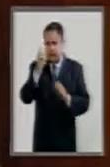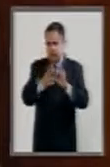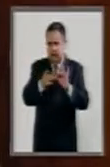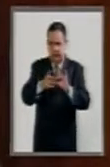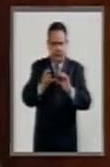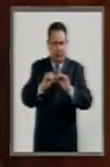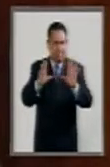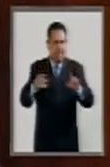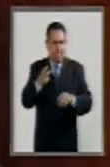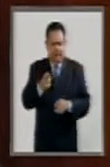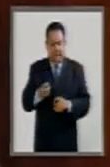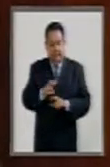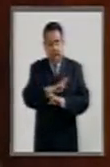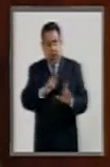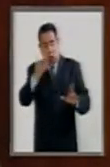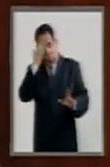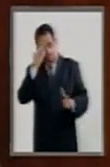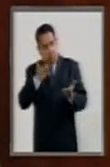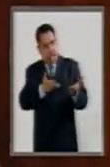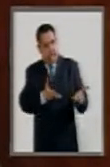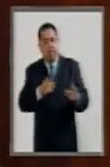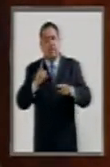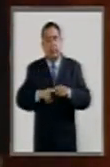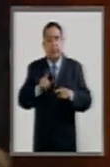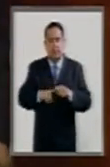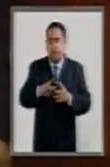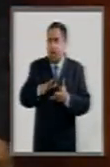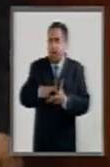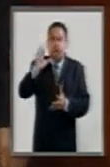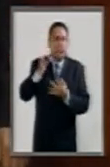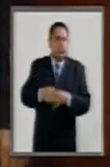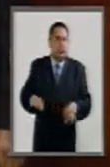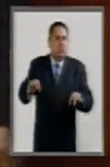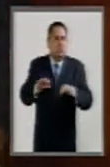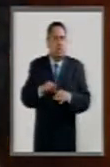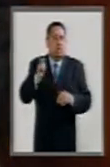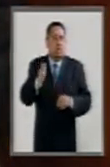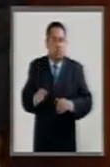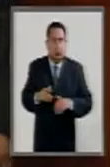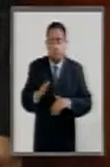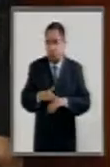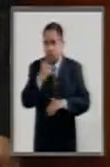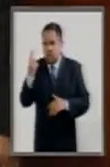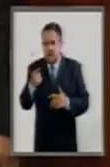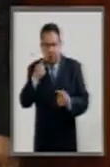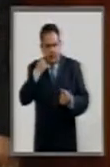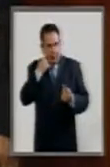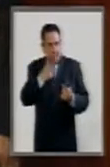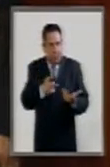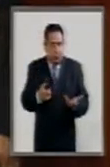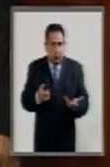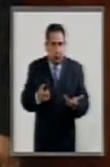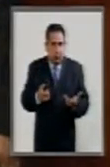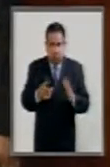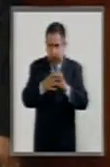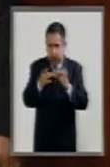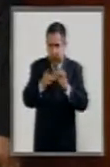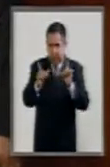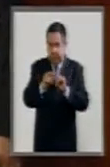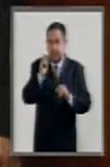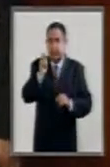que este reconocimiento es de la mayor relevancia porque resume y sintetiza